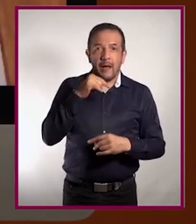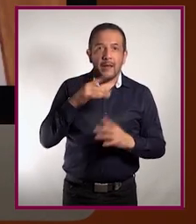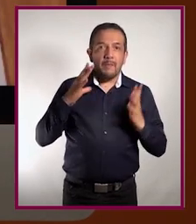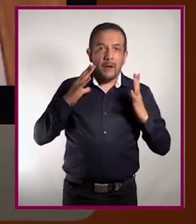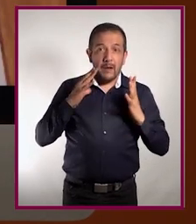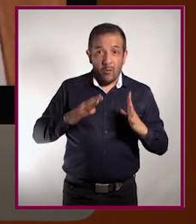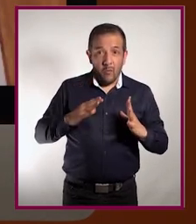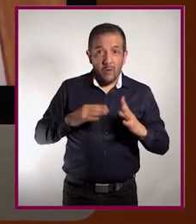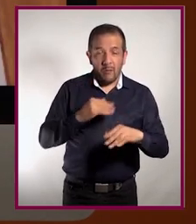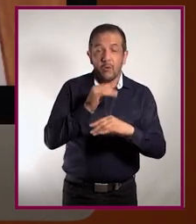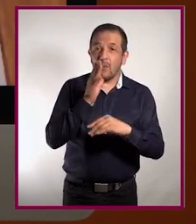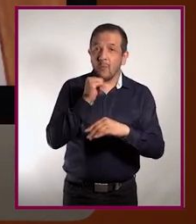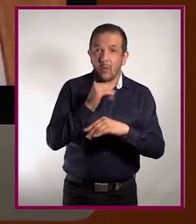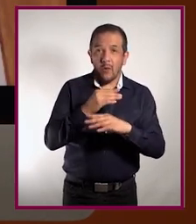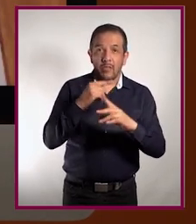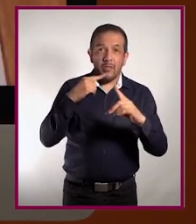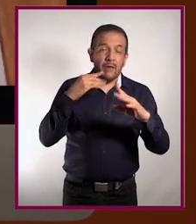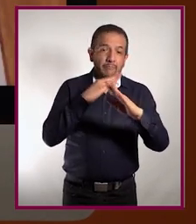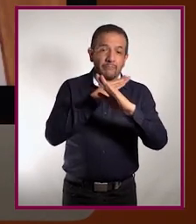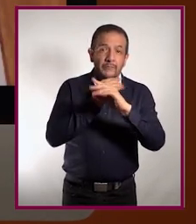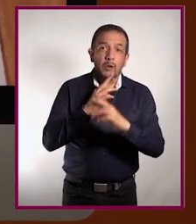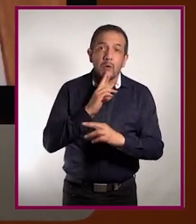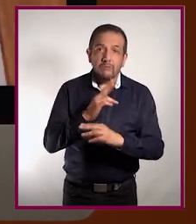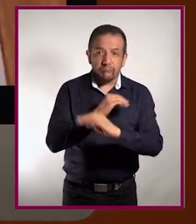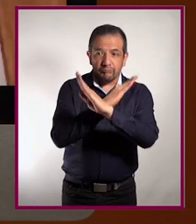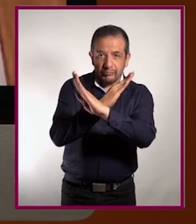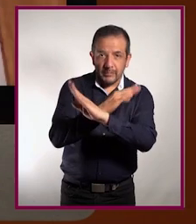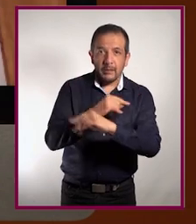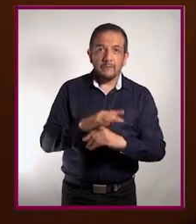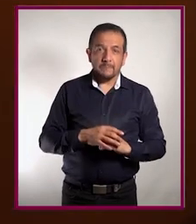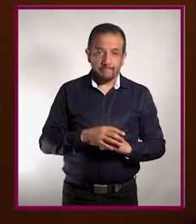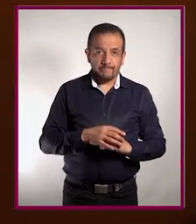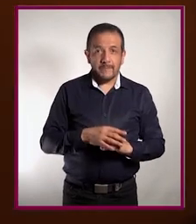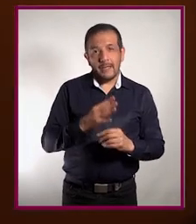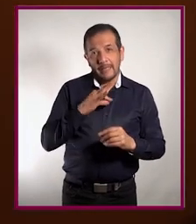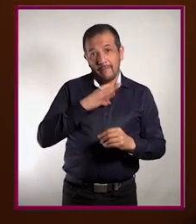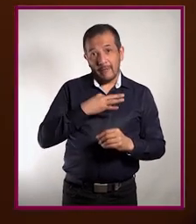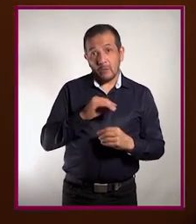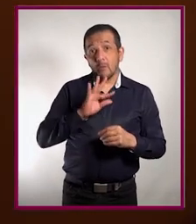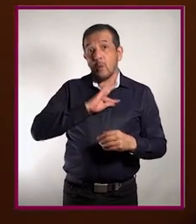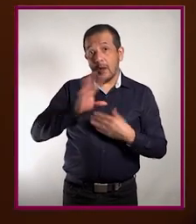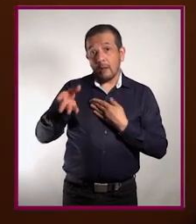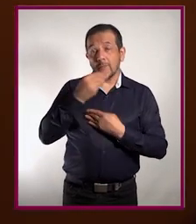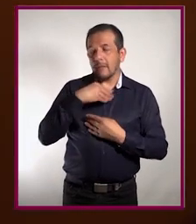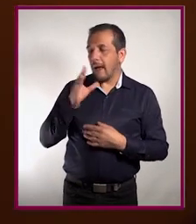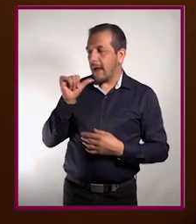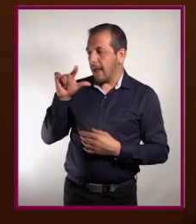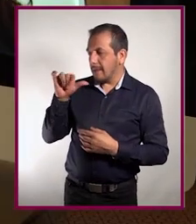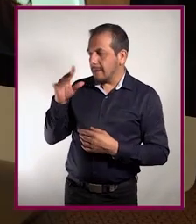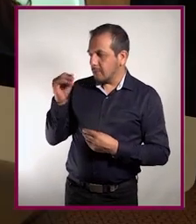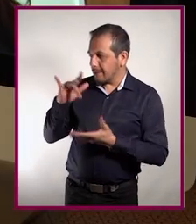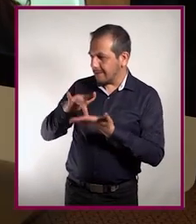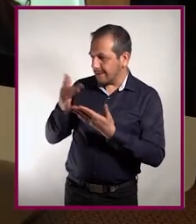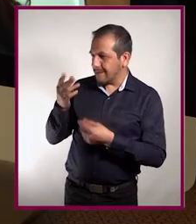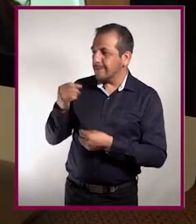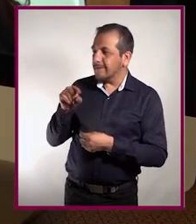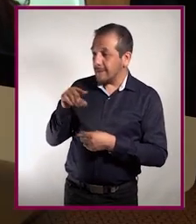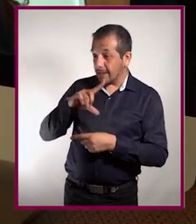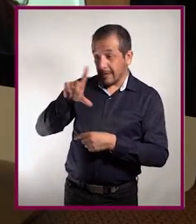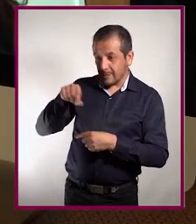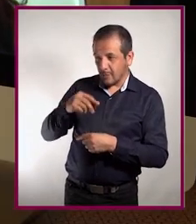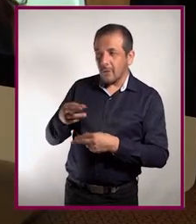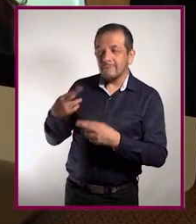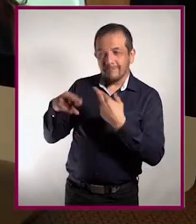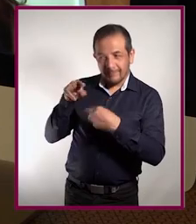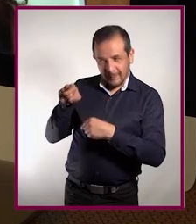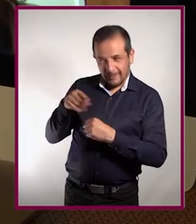tiene el sistema inmune de responder a las enfermedades infecciosas, ¿no? Alicia, muchísimas gracias por estar con nosotros. Vamos a hacer una breve pausa